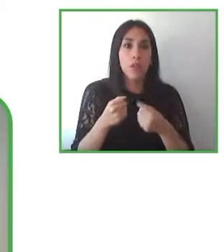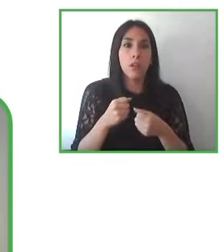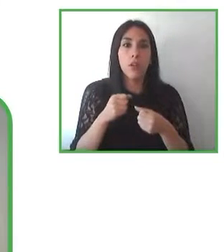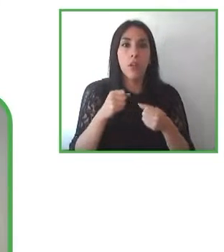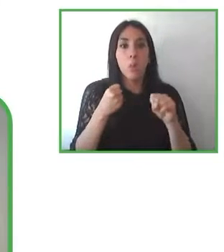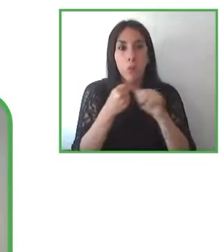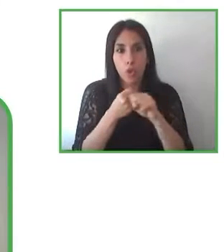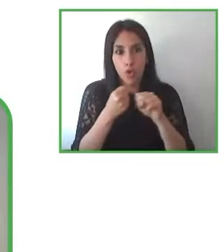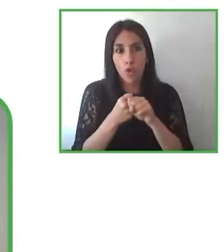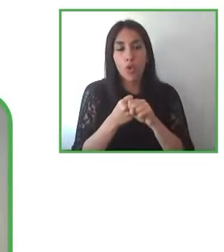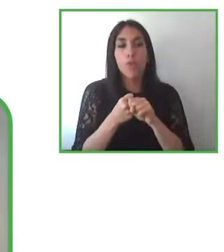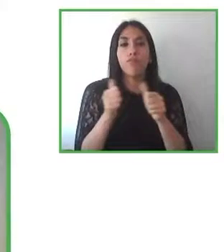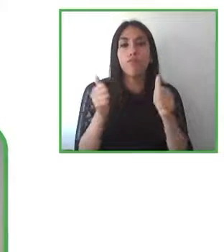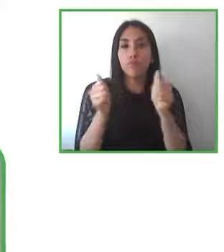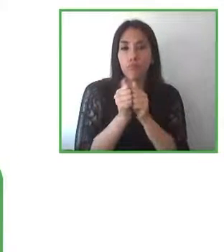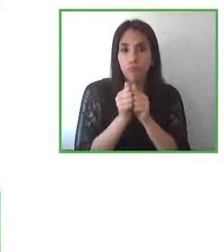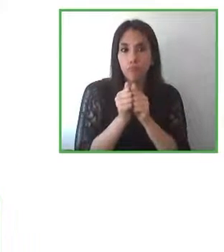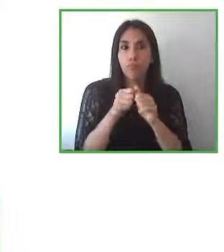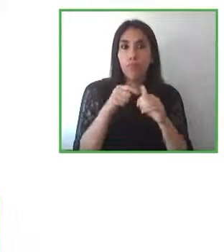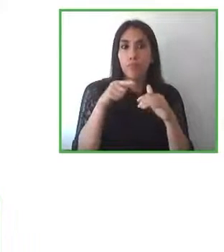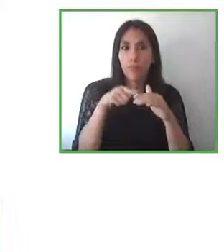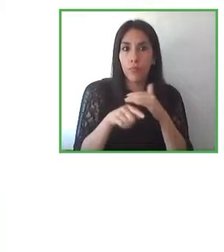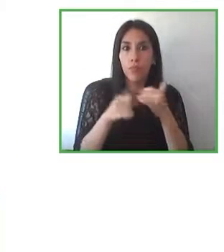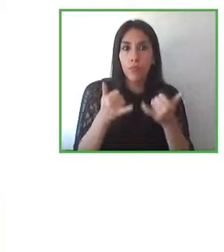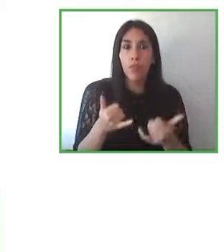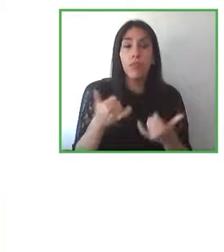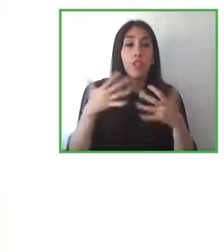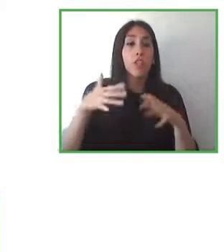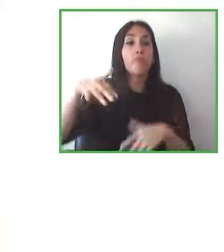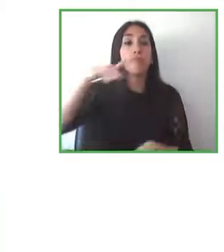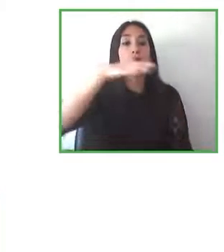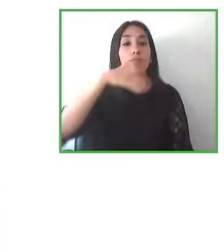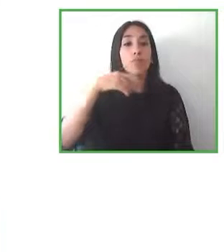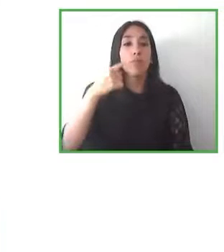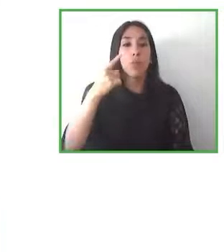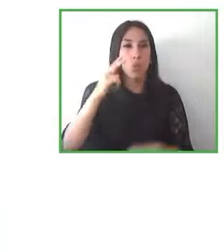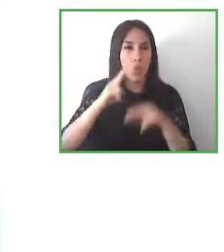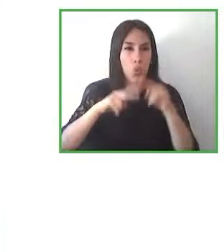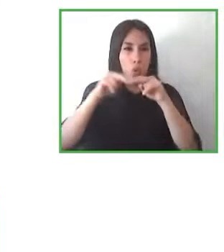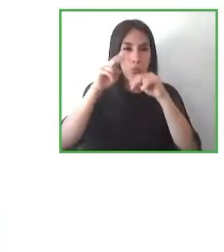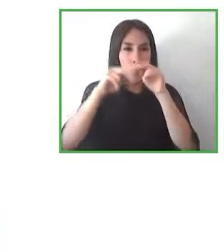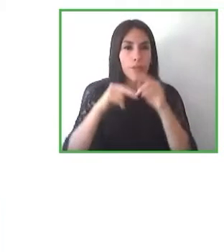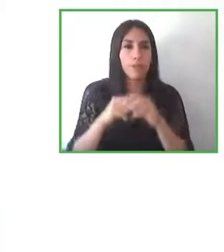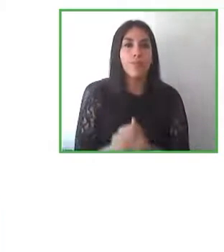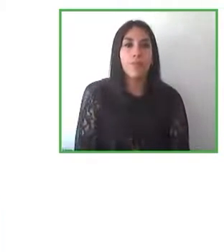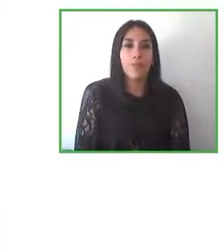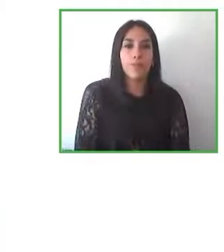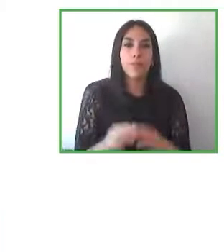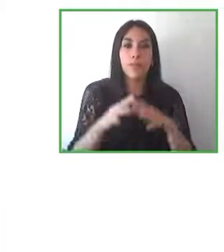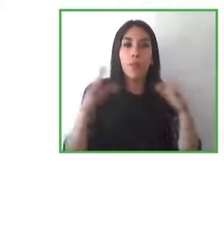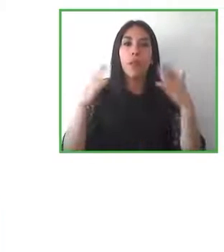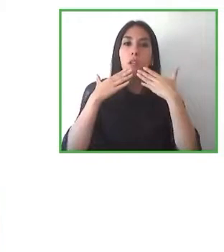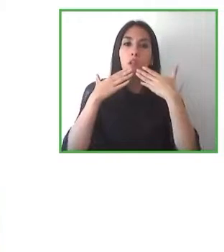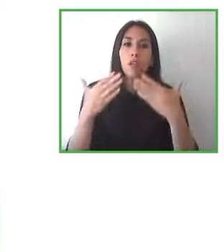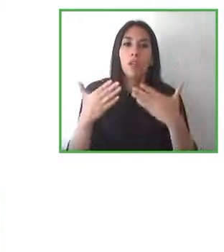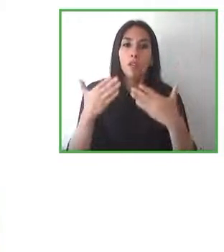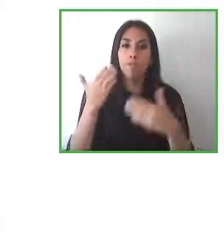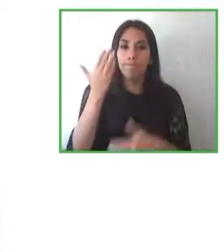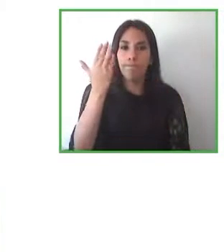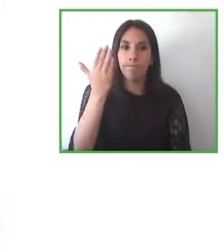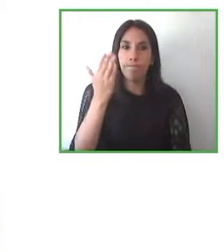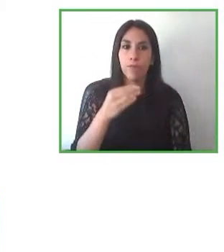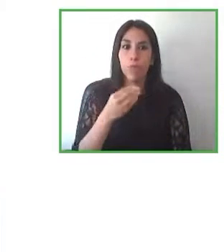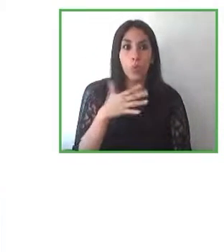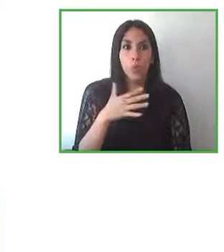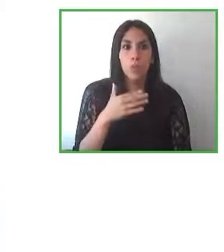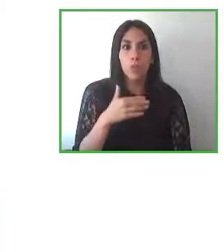los entornos construidos Muchas gracias Josefina porque lo conozco desde cerca que es muy